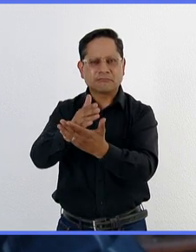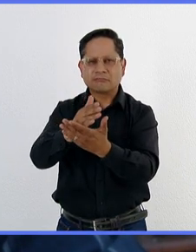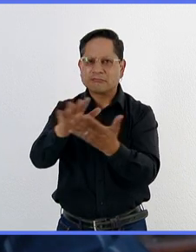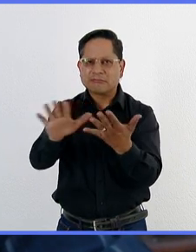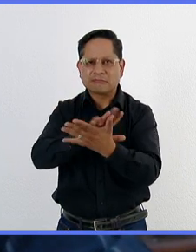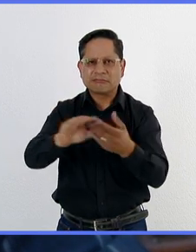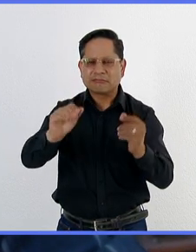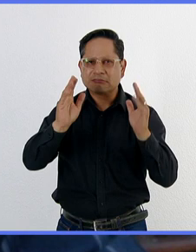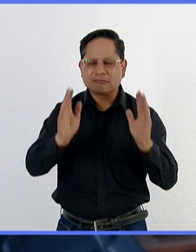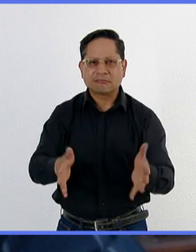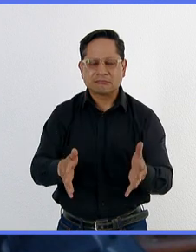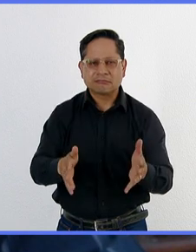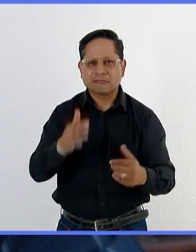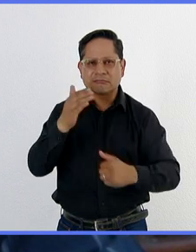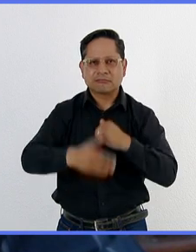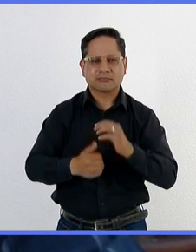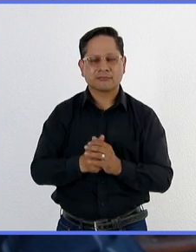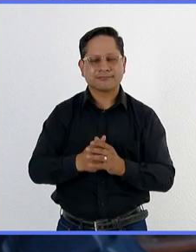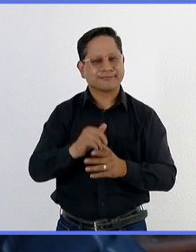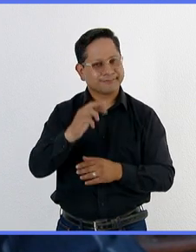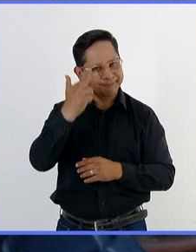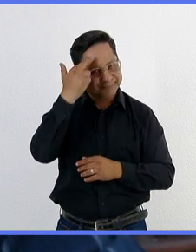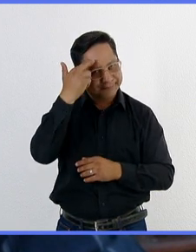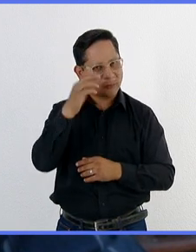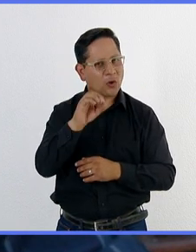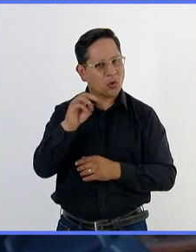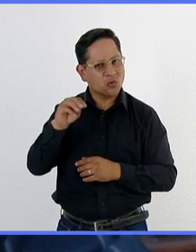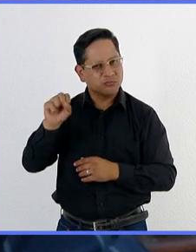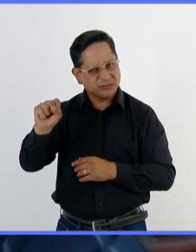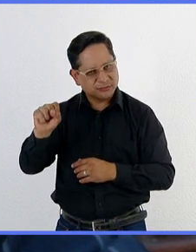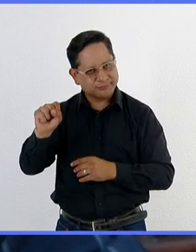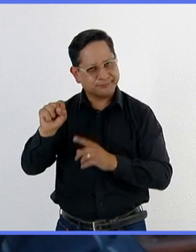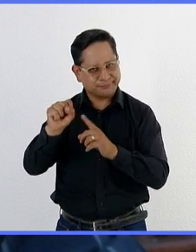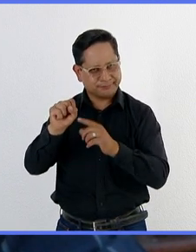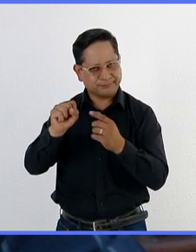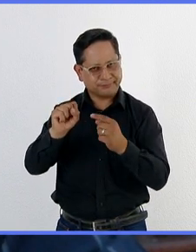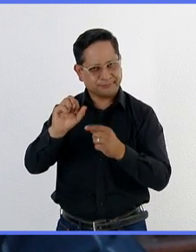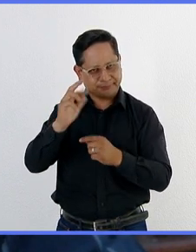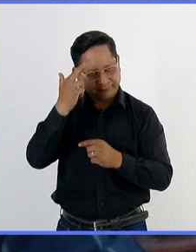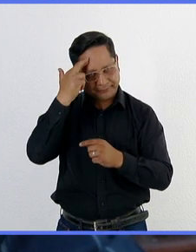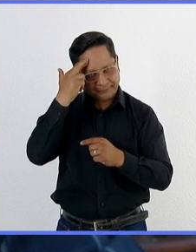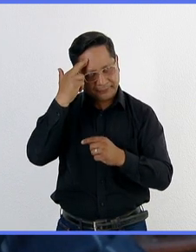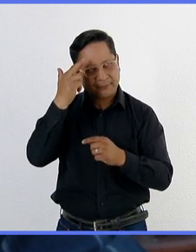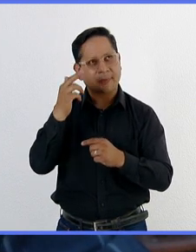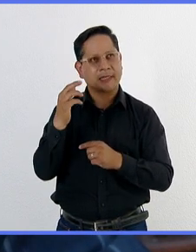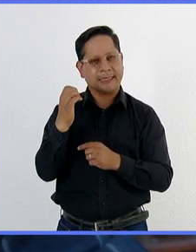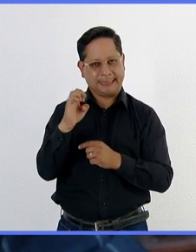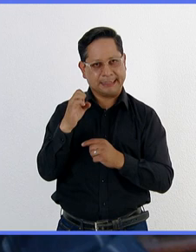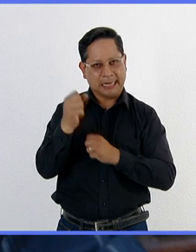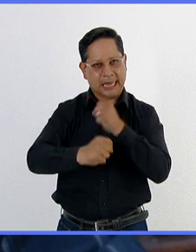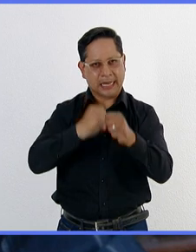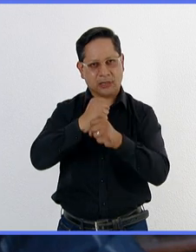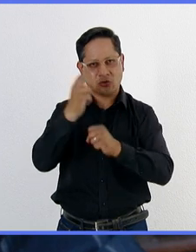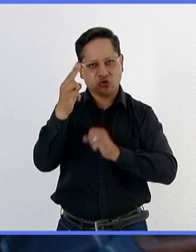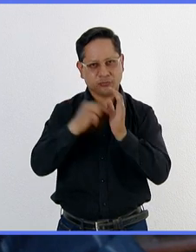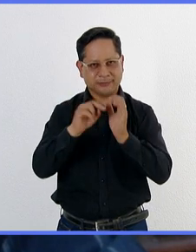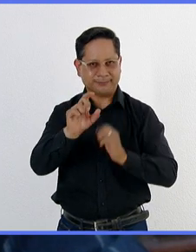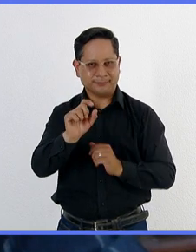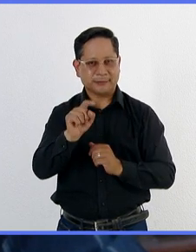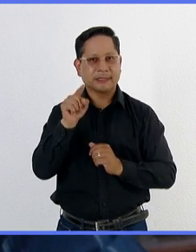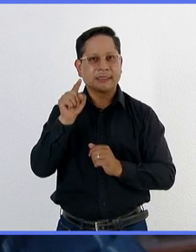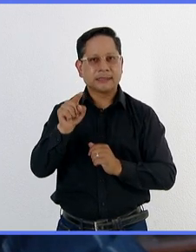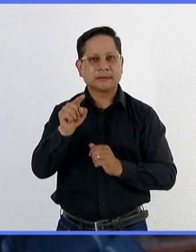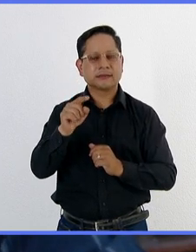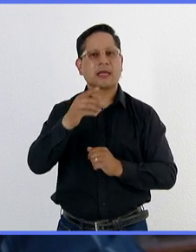recordemos que la Organización Mundial de la Salud, la OMS, en enero del 2020, declaró a la COVID-19